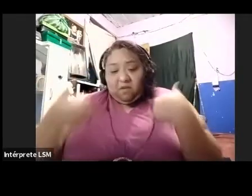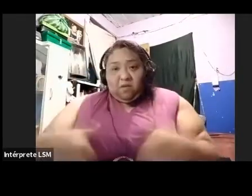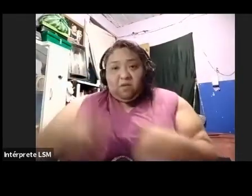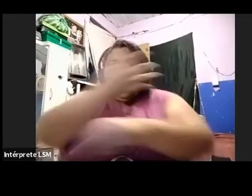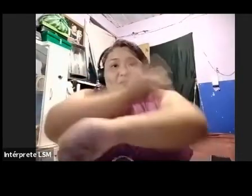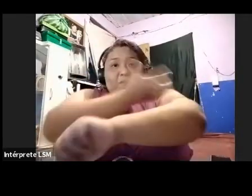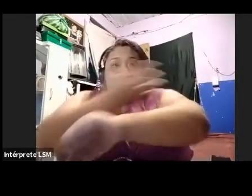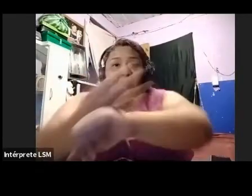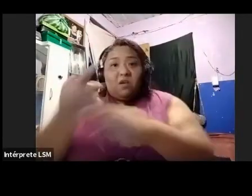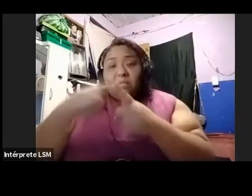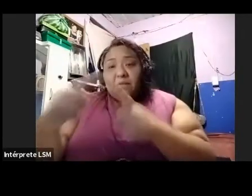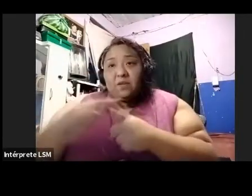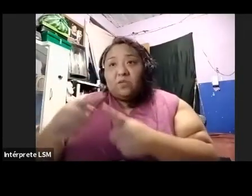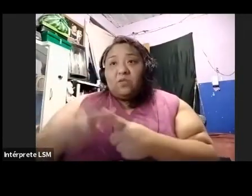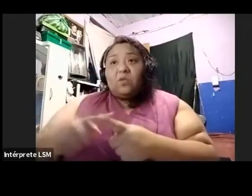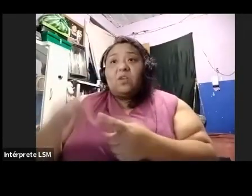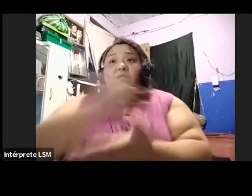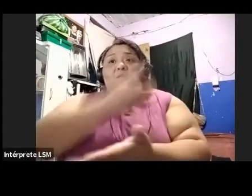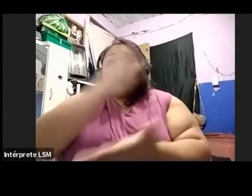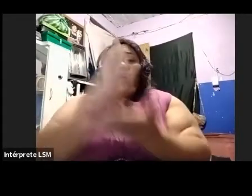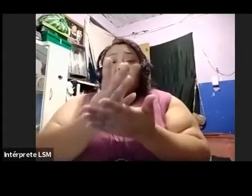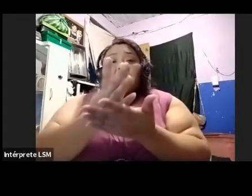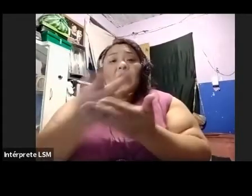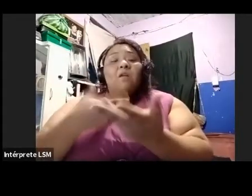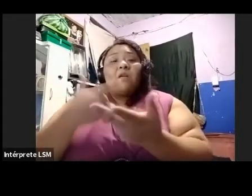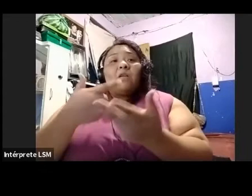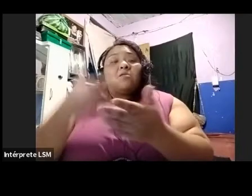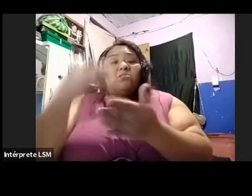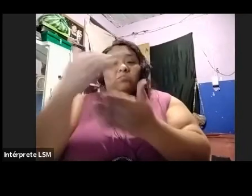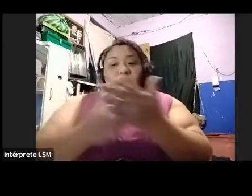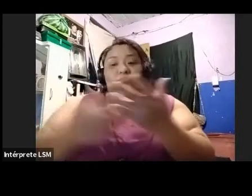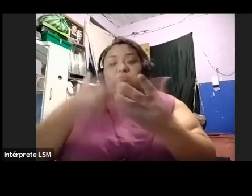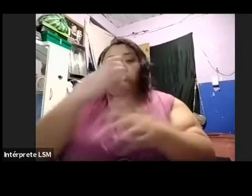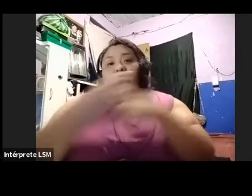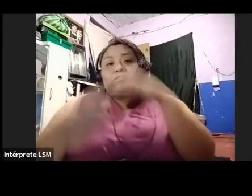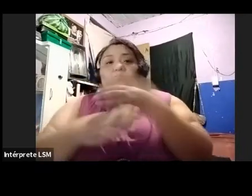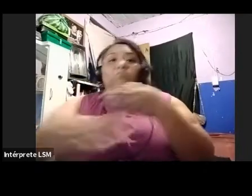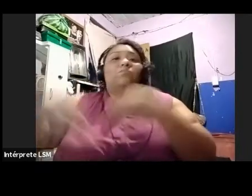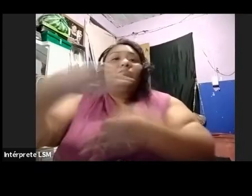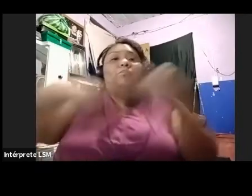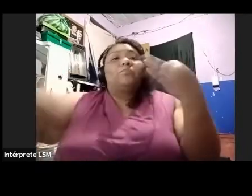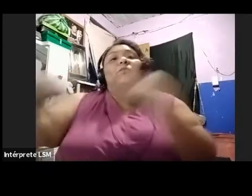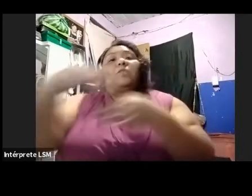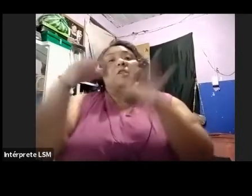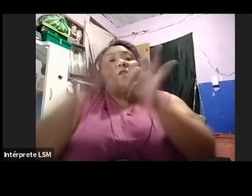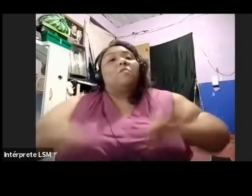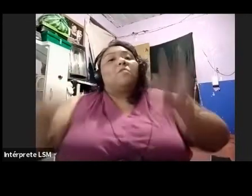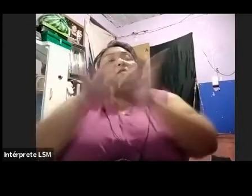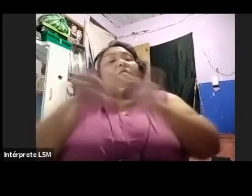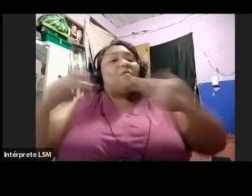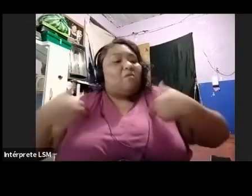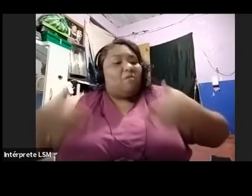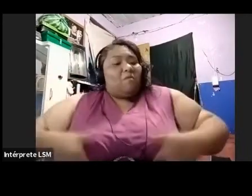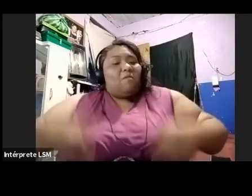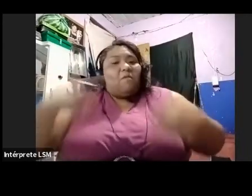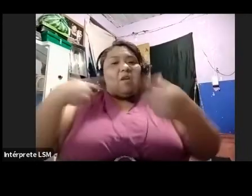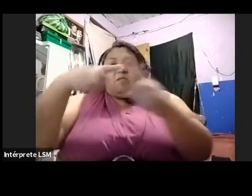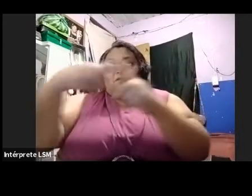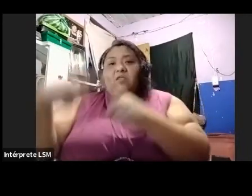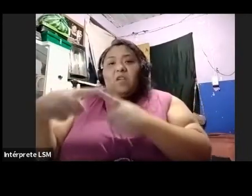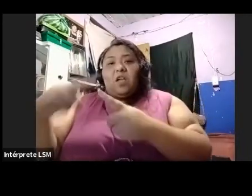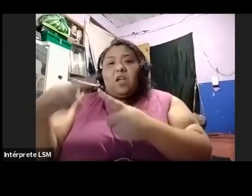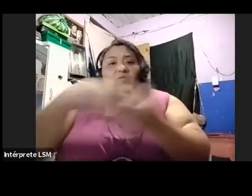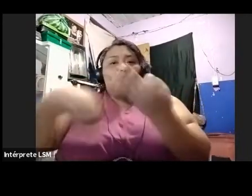sensibilice por sobre todas las cosas, a que lo importante en lo humano no es desarrollarnos en toda norma, sino hacer